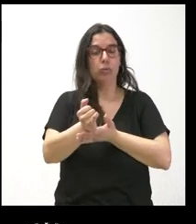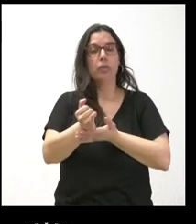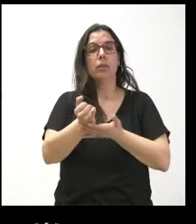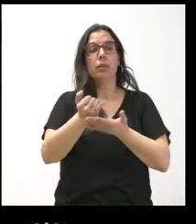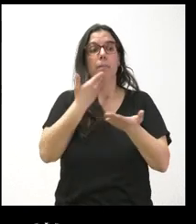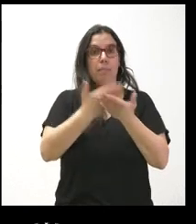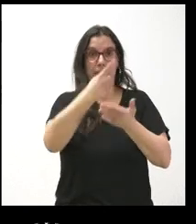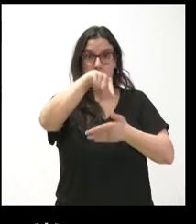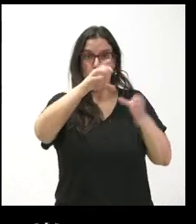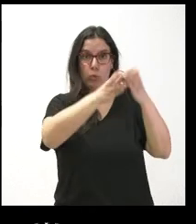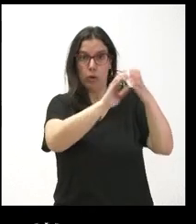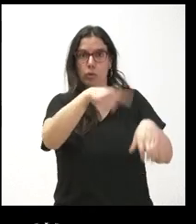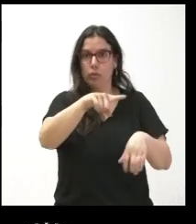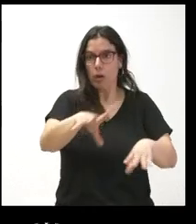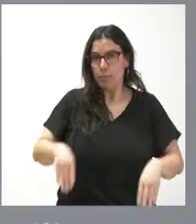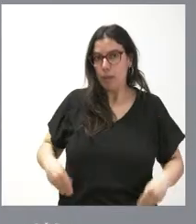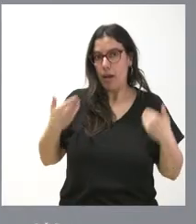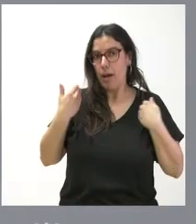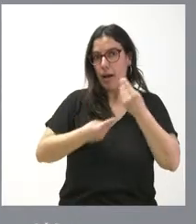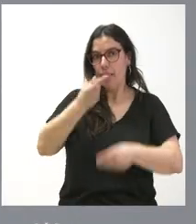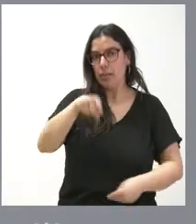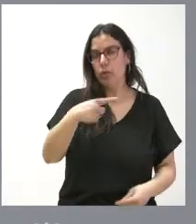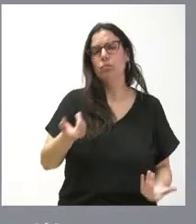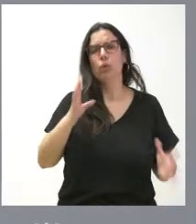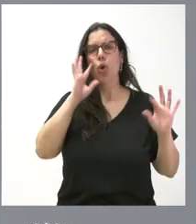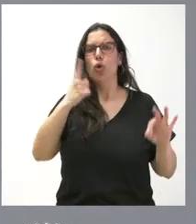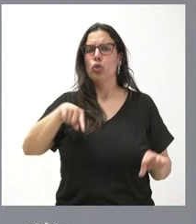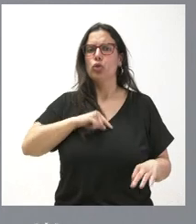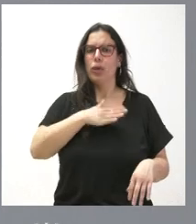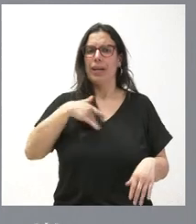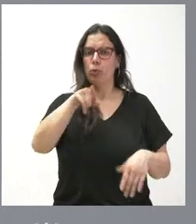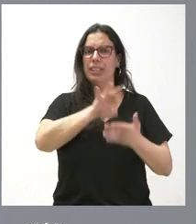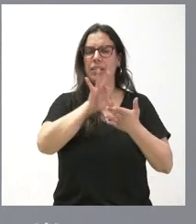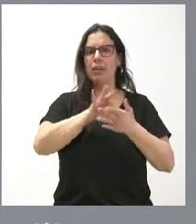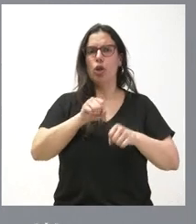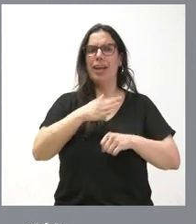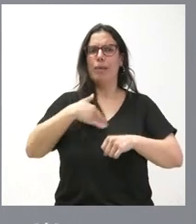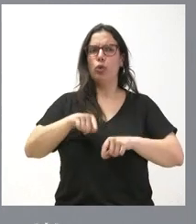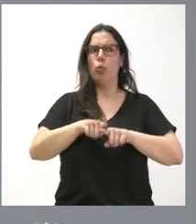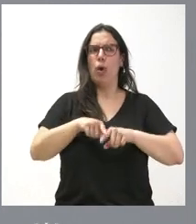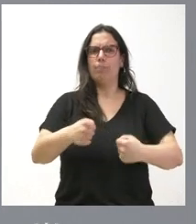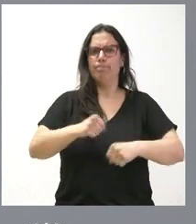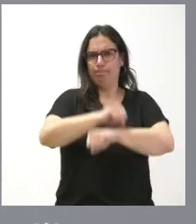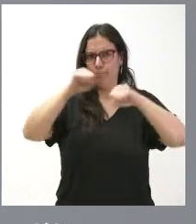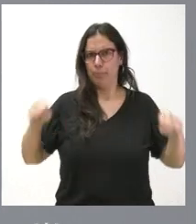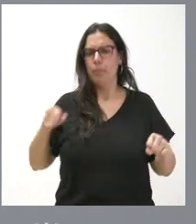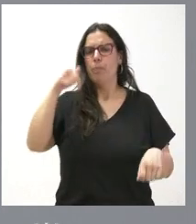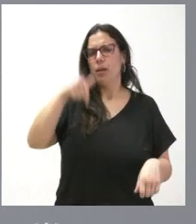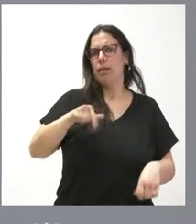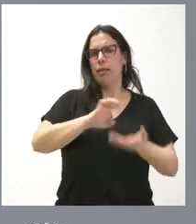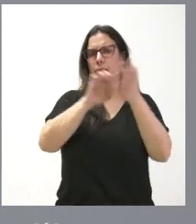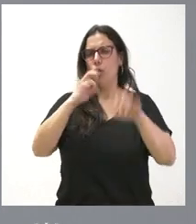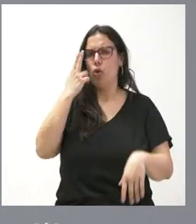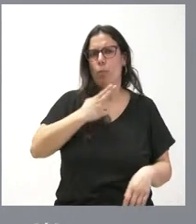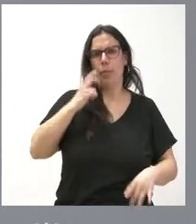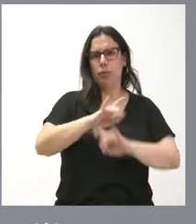¿La Junta va a asumir esto? Naturalmente, nosotros queremos reforzar todo este servicio. En Castilla y León tenemos un claro compromiso con el